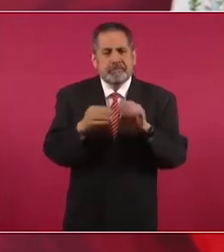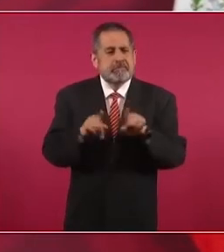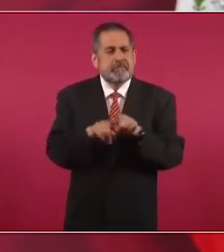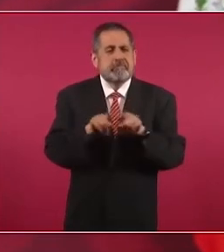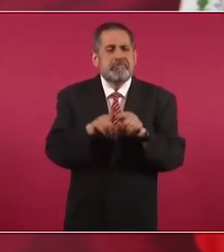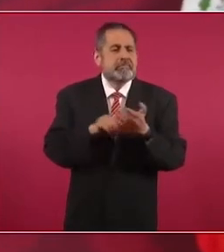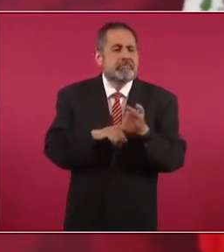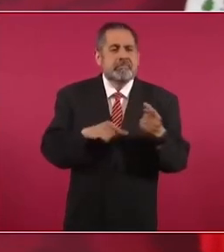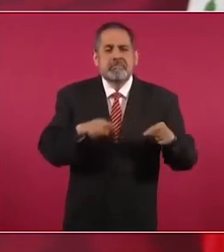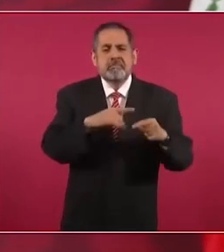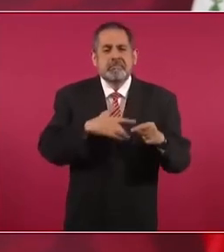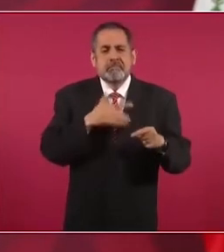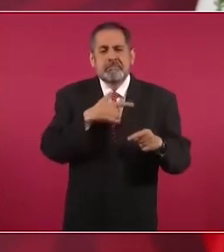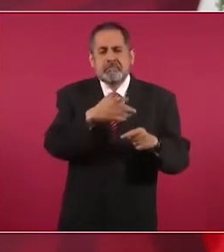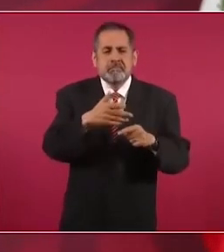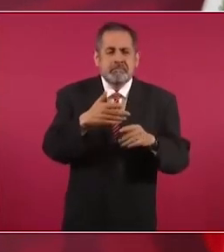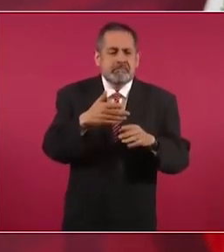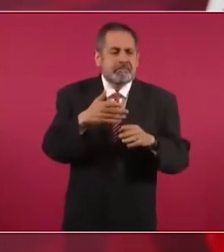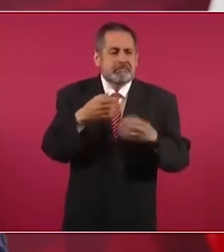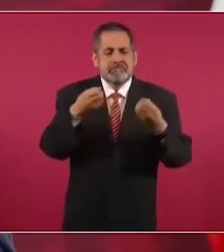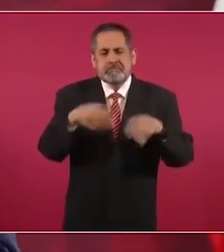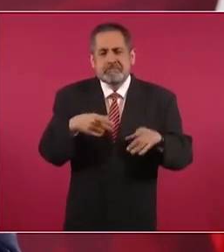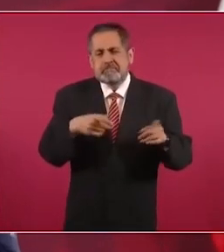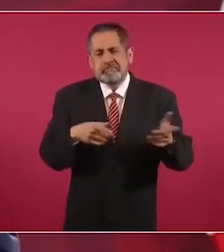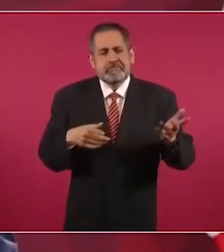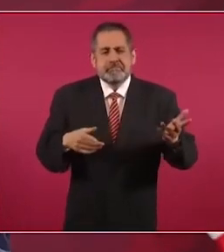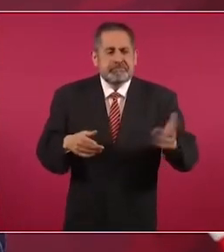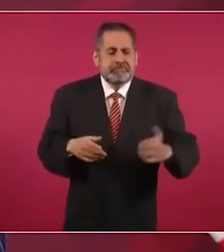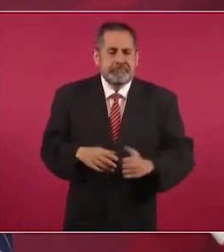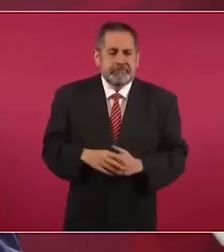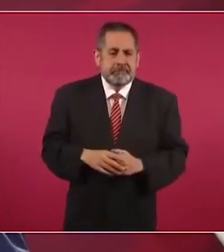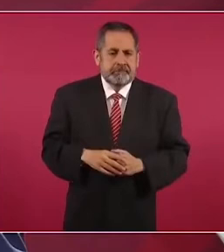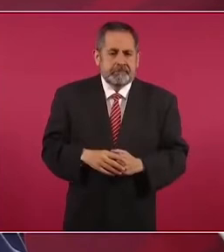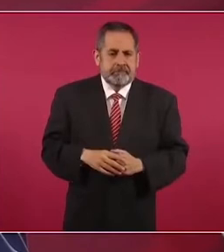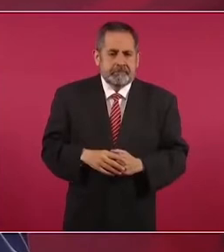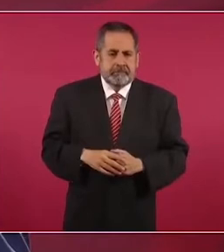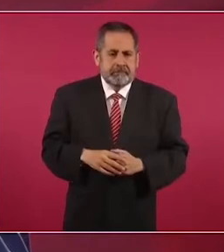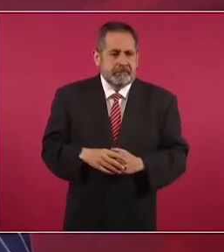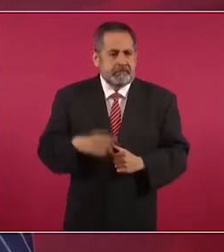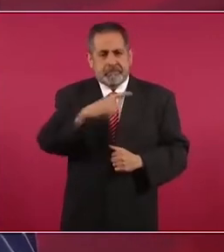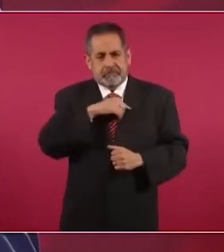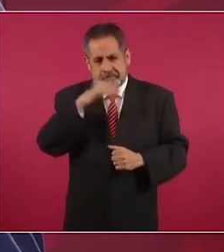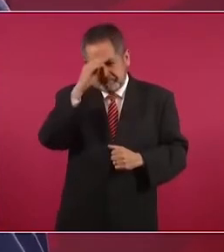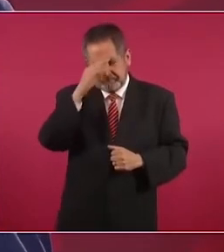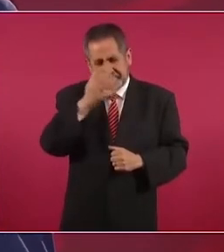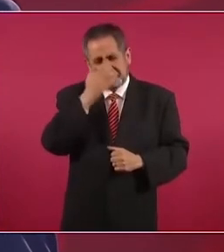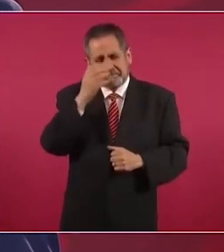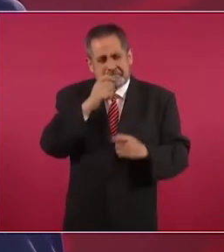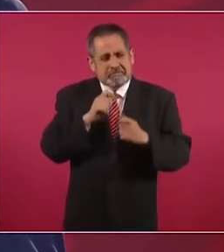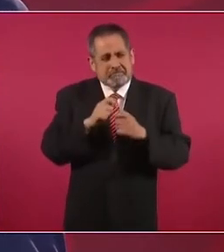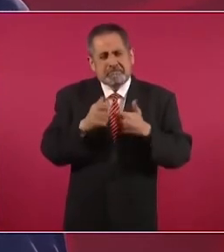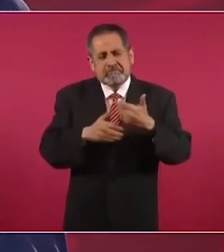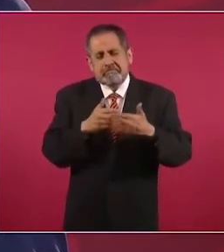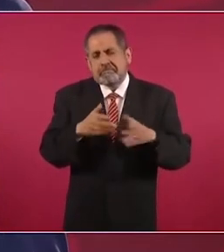afectados en su pensamiento conservador.